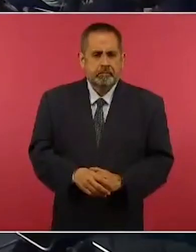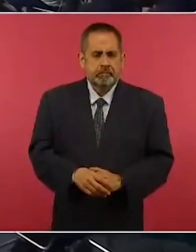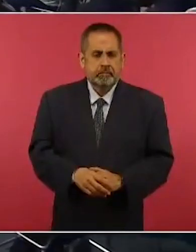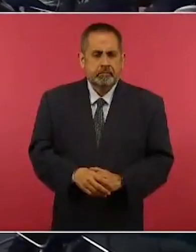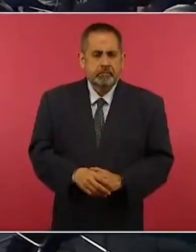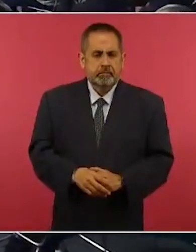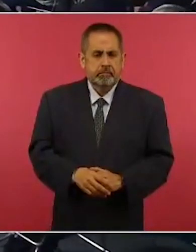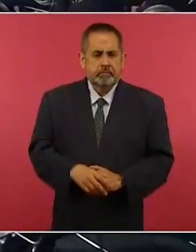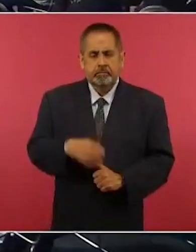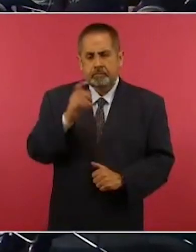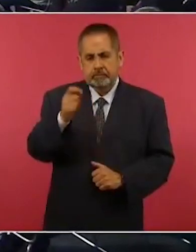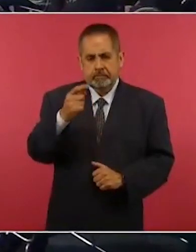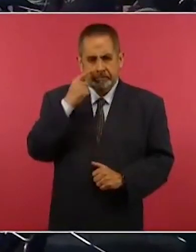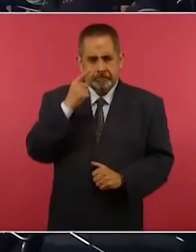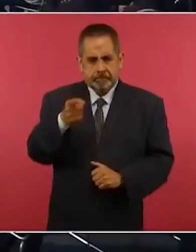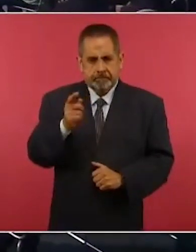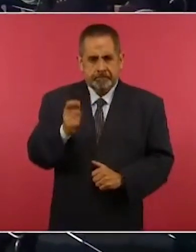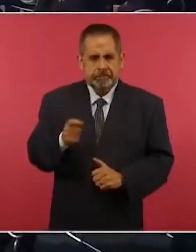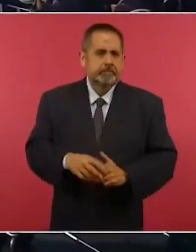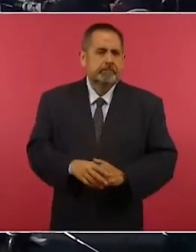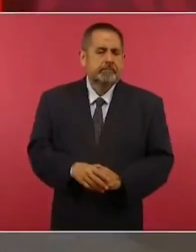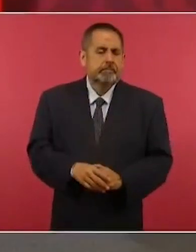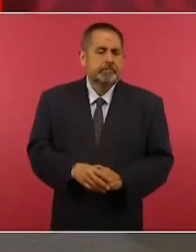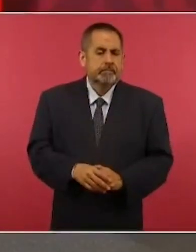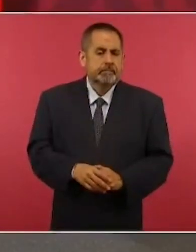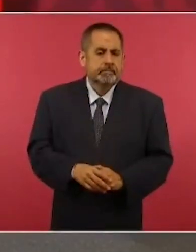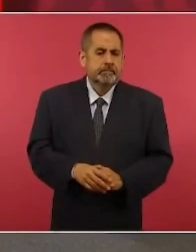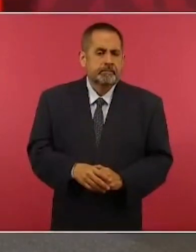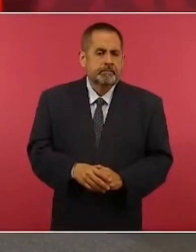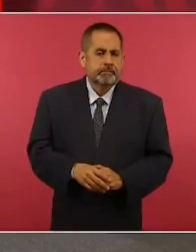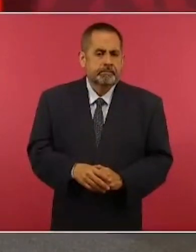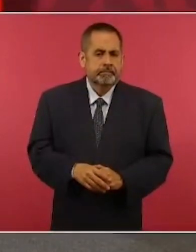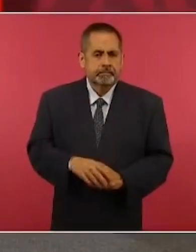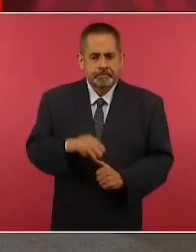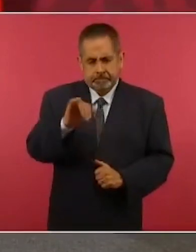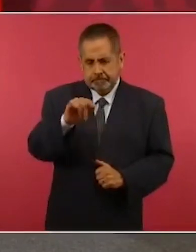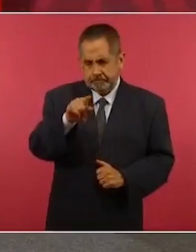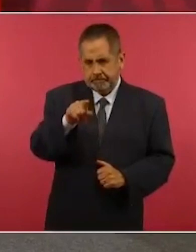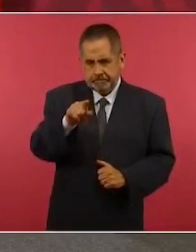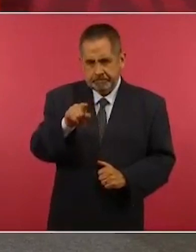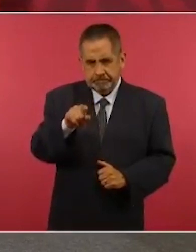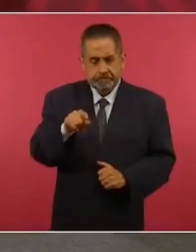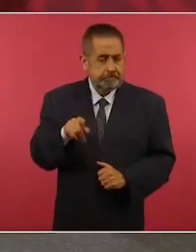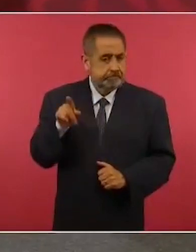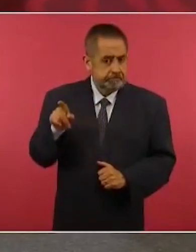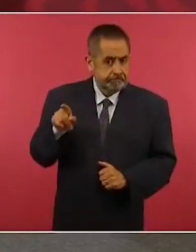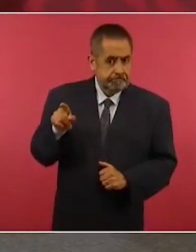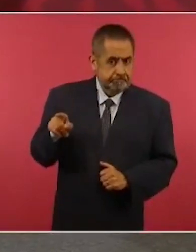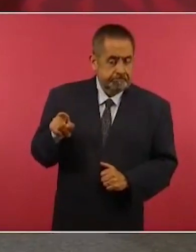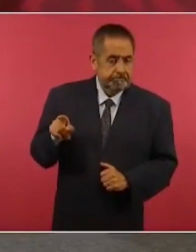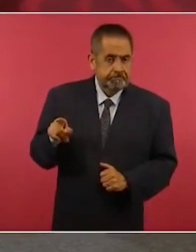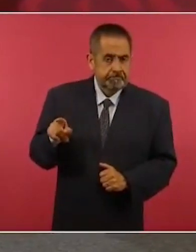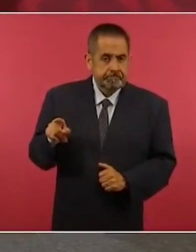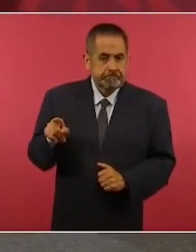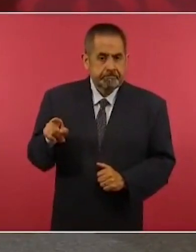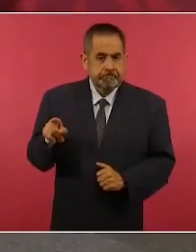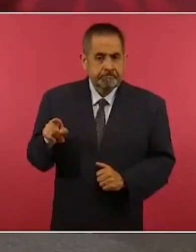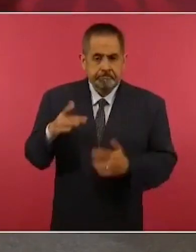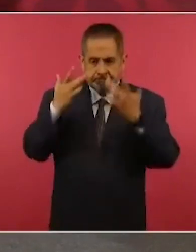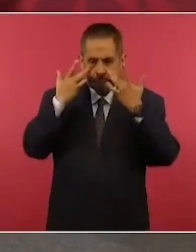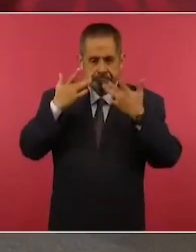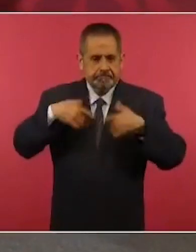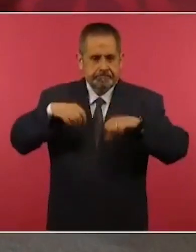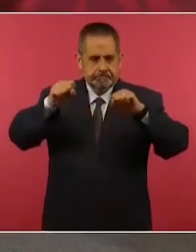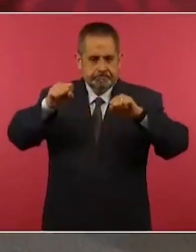Pues, sí, él va a dejar el cargo,